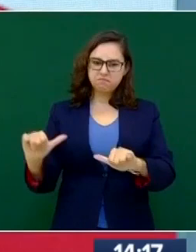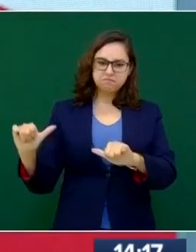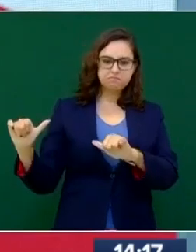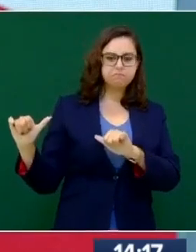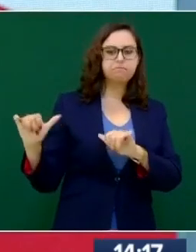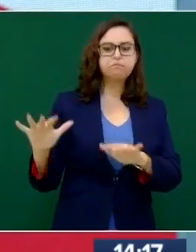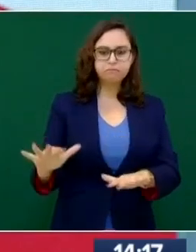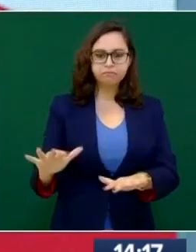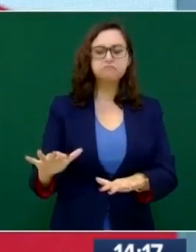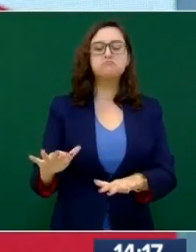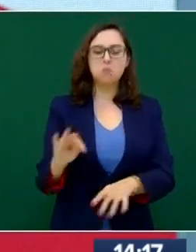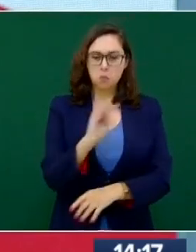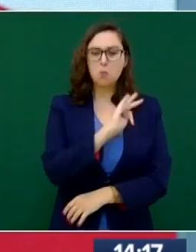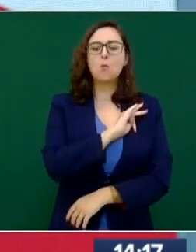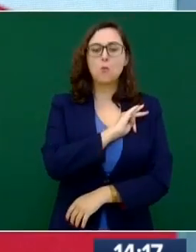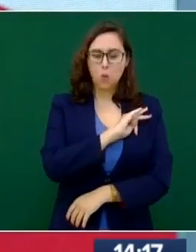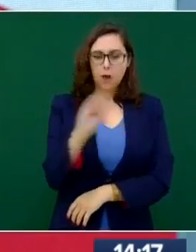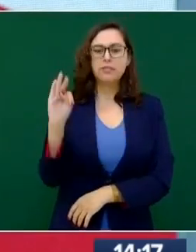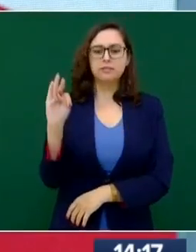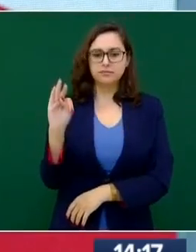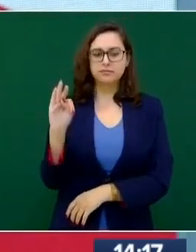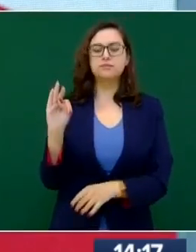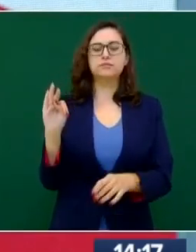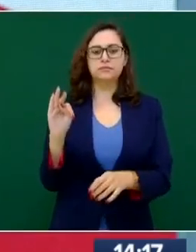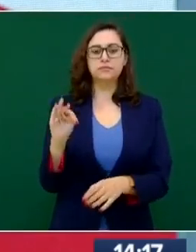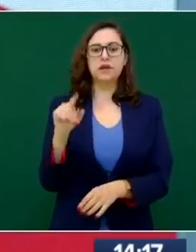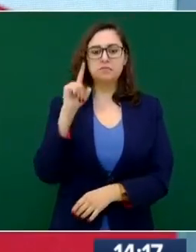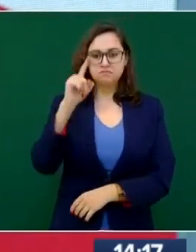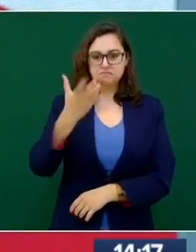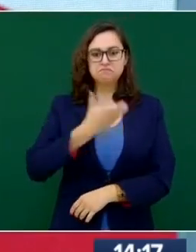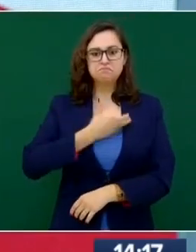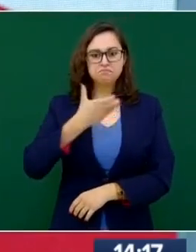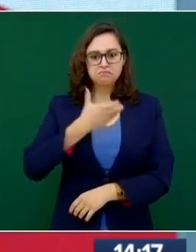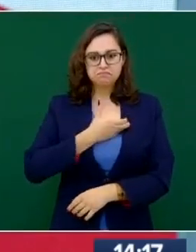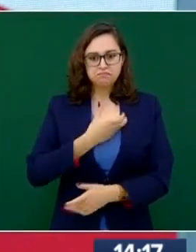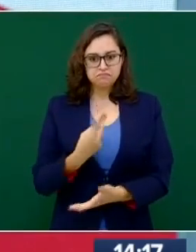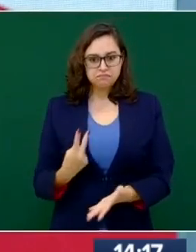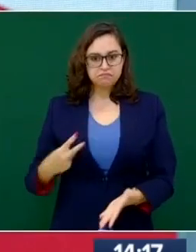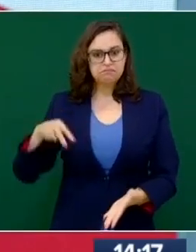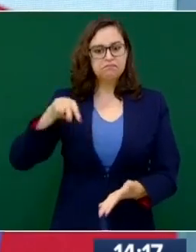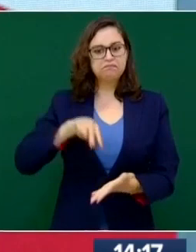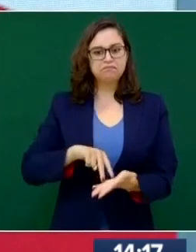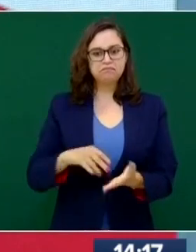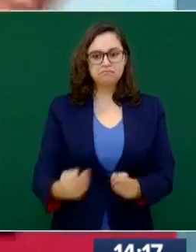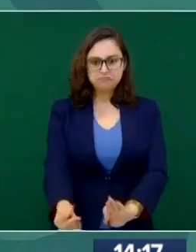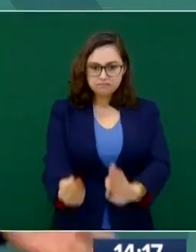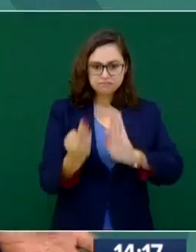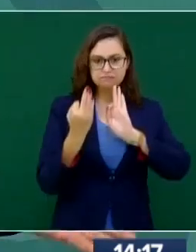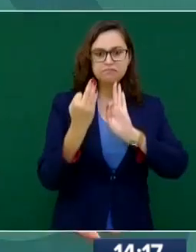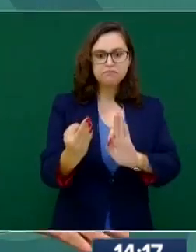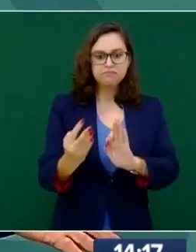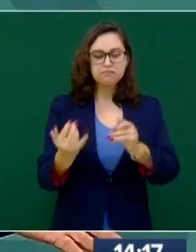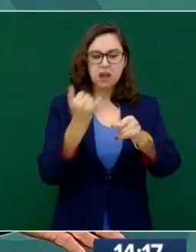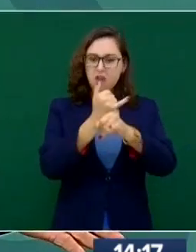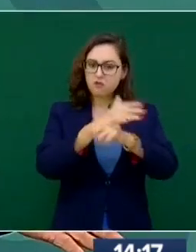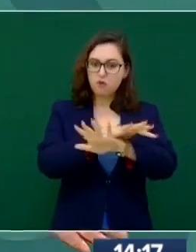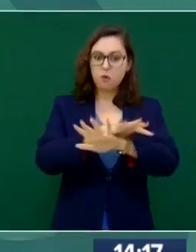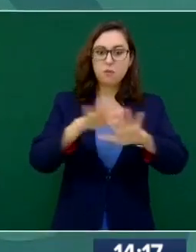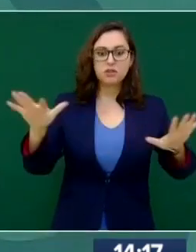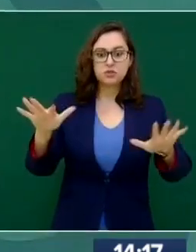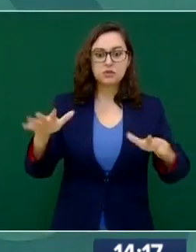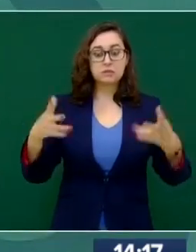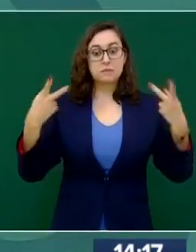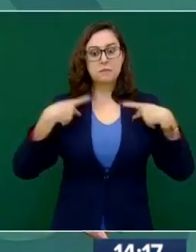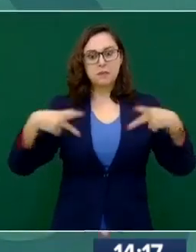contagios y ha aumentado la vacunación. Ese día también presentará un nuevo informe sobre los avances en su administración, por lo que pidió llenar